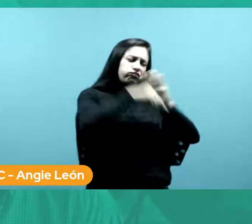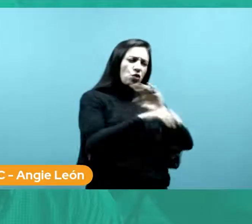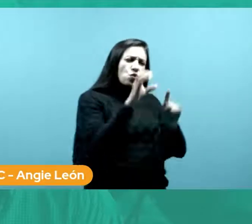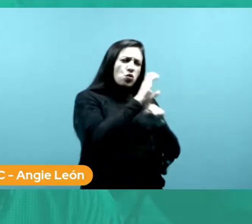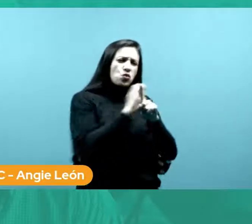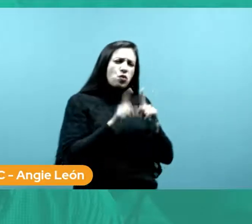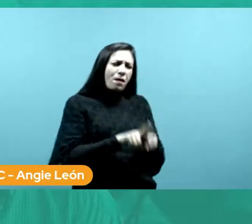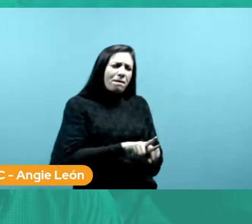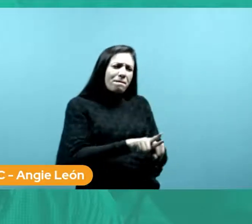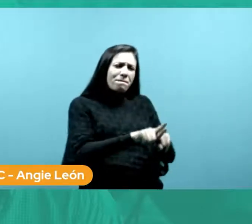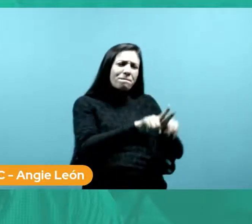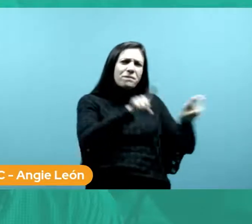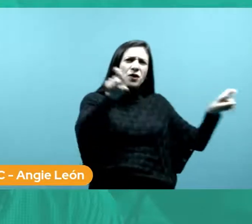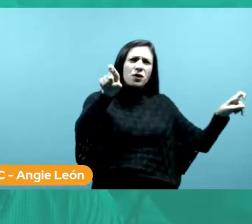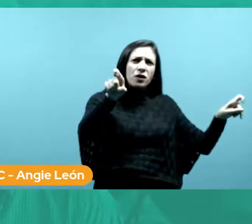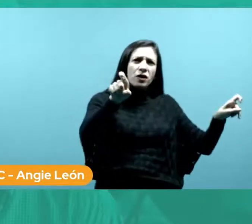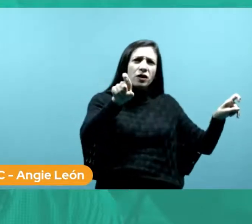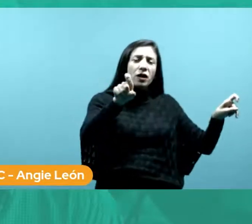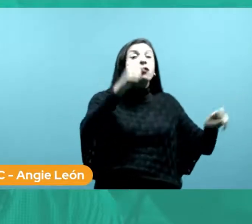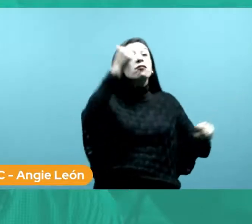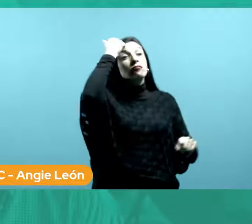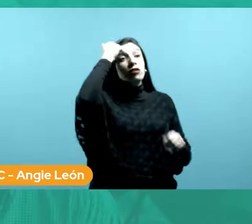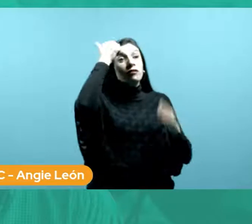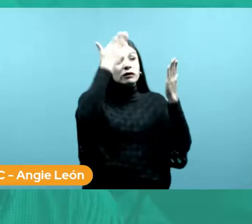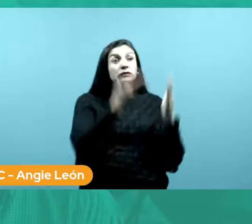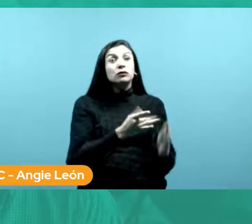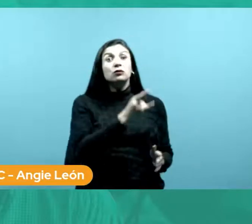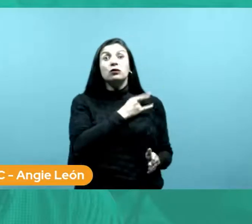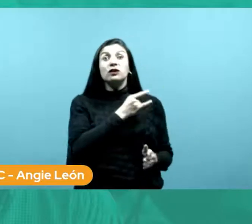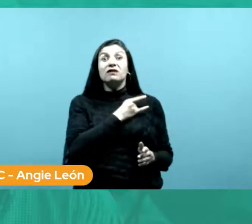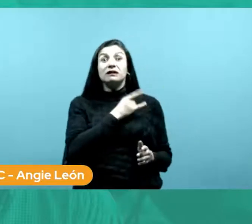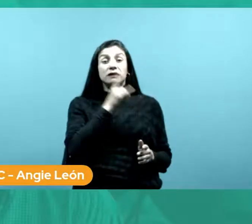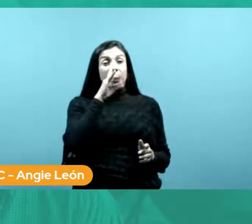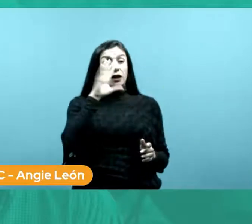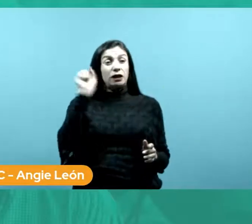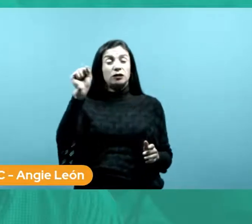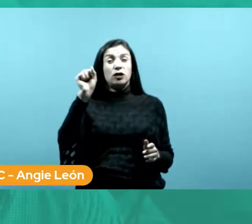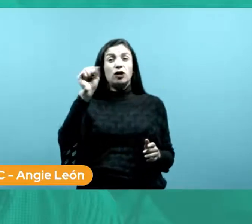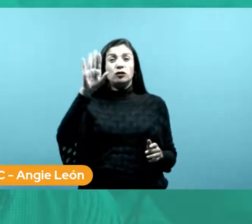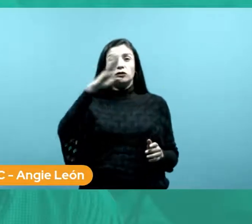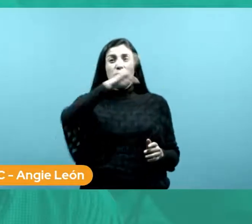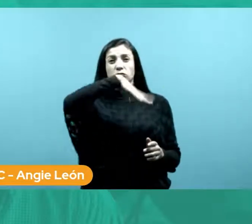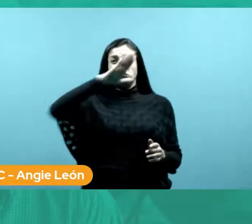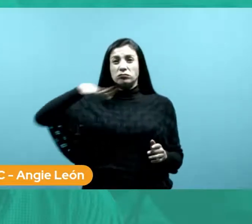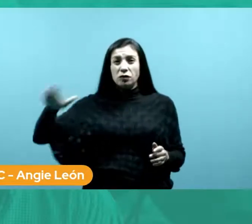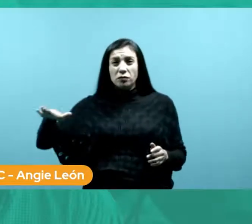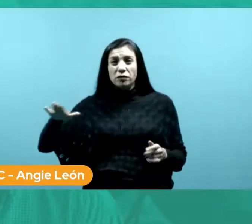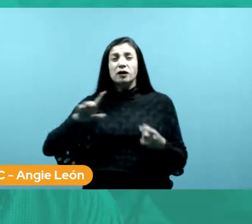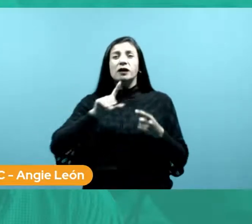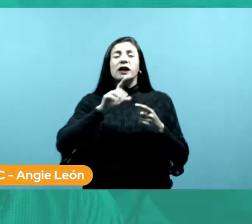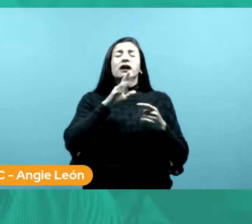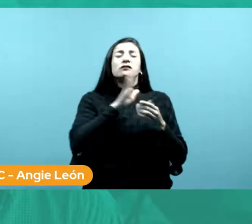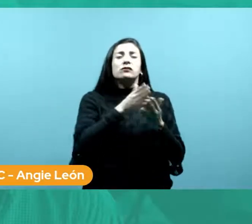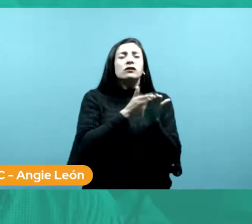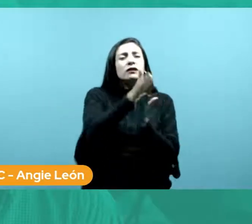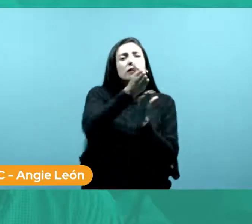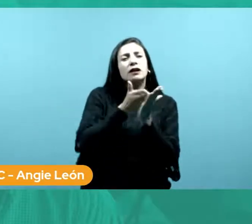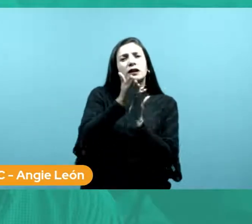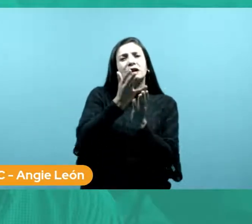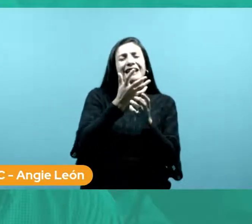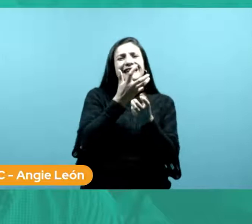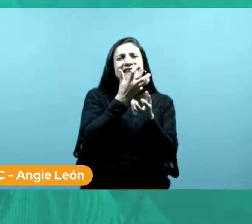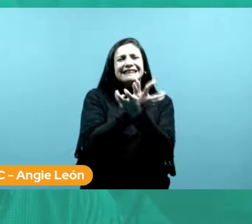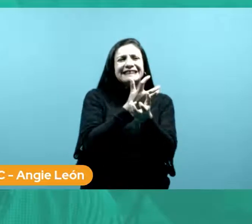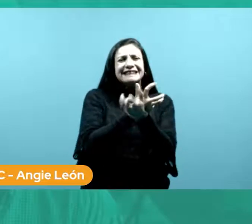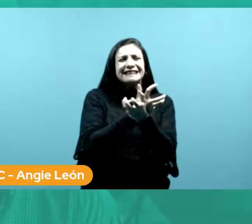Cambio. Docente de la Universidad Nacional de Río Negro en la carrera de ciencias antropológicas. También fue coordinadora de la